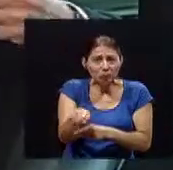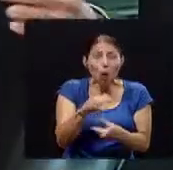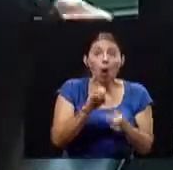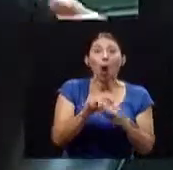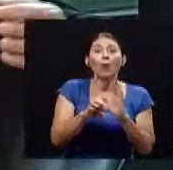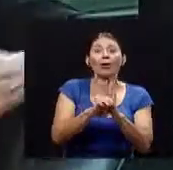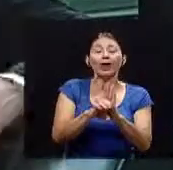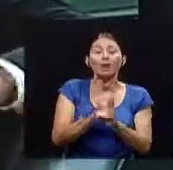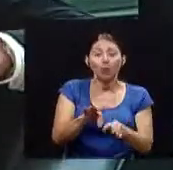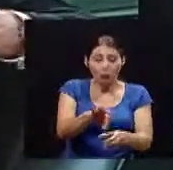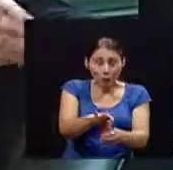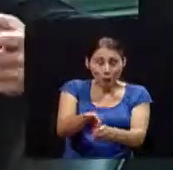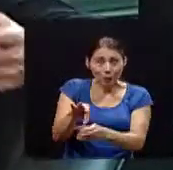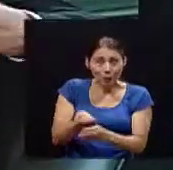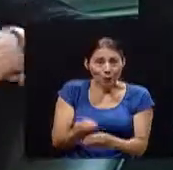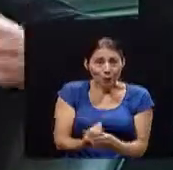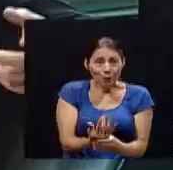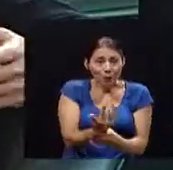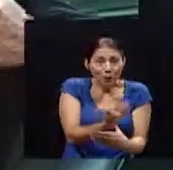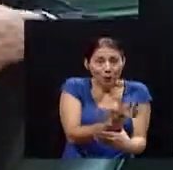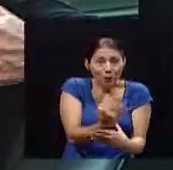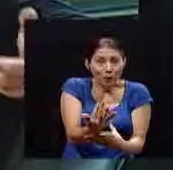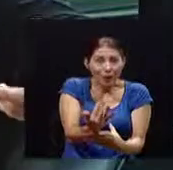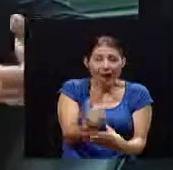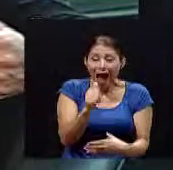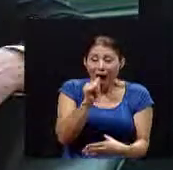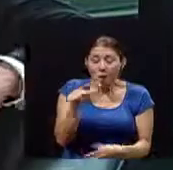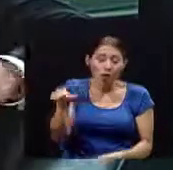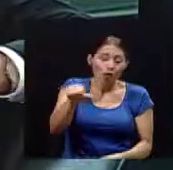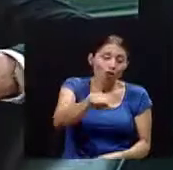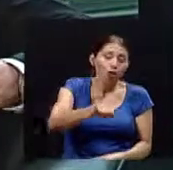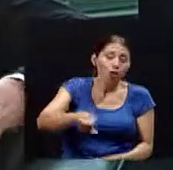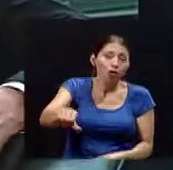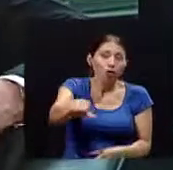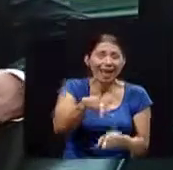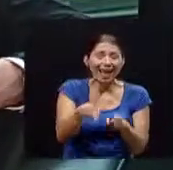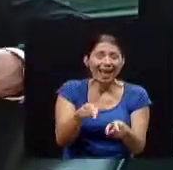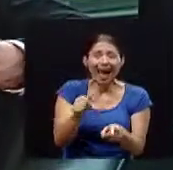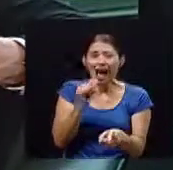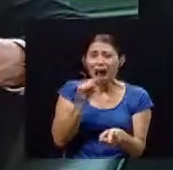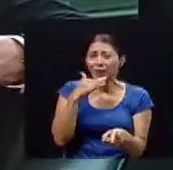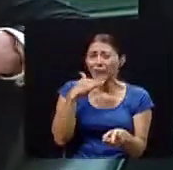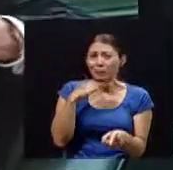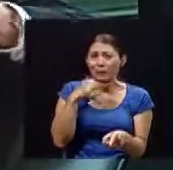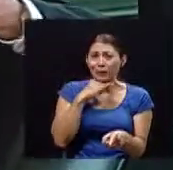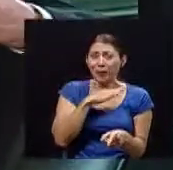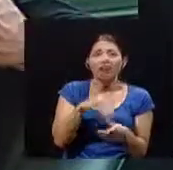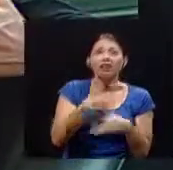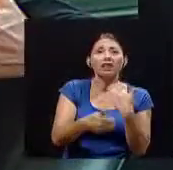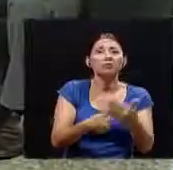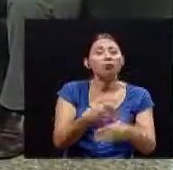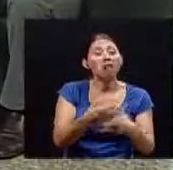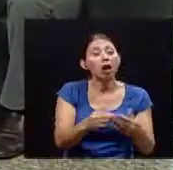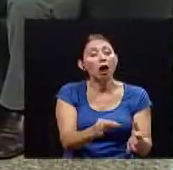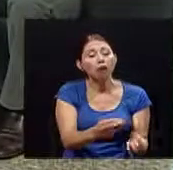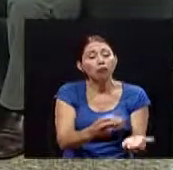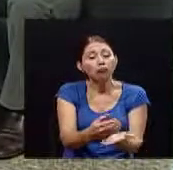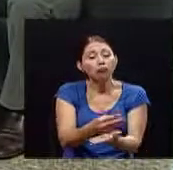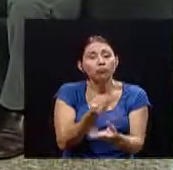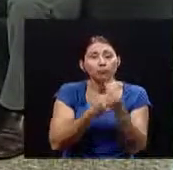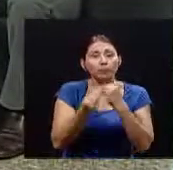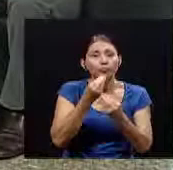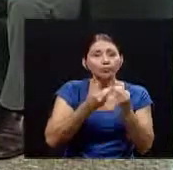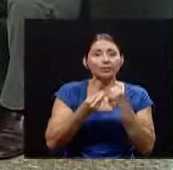con agua que tiene bacterias vamos a tener un impacto serio en el aparato digestivo si además